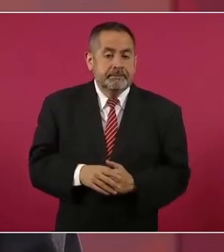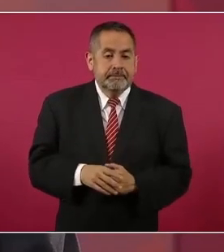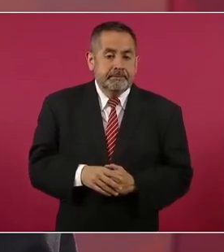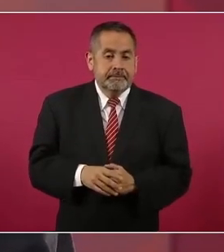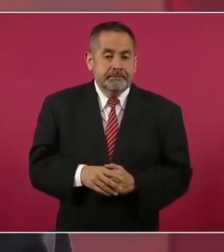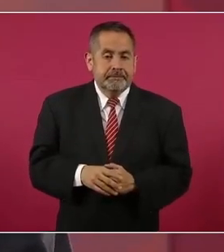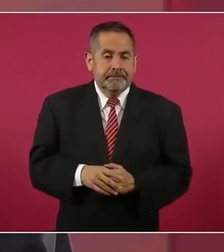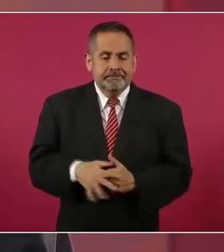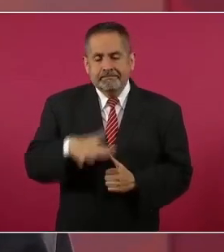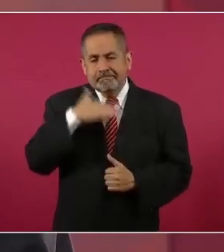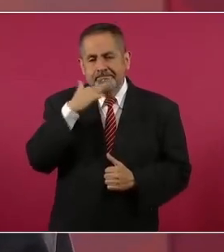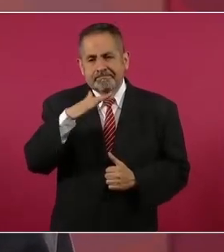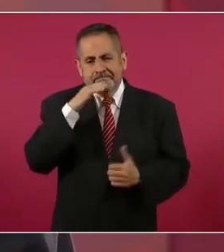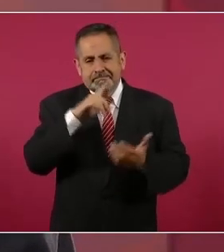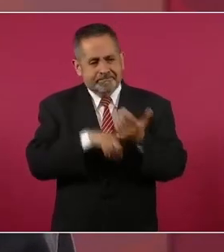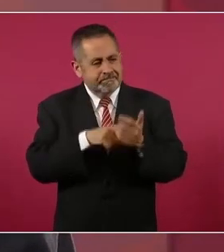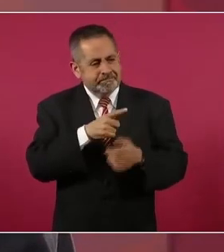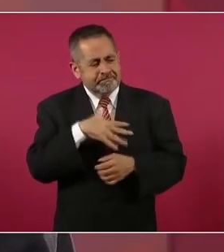es la corrupción.